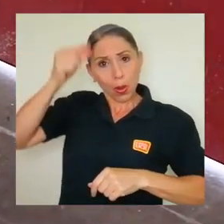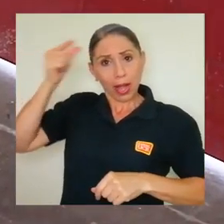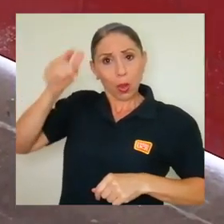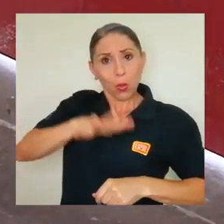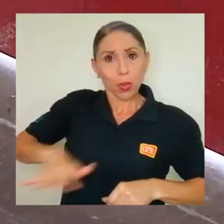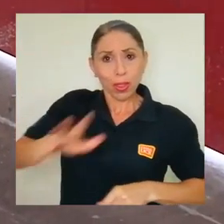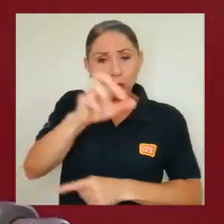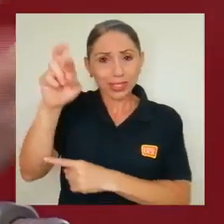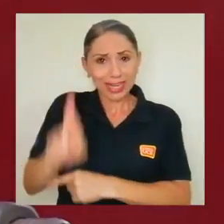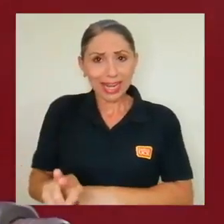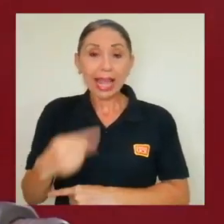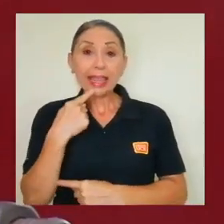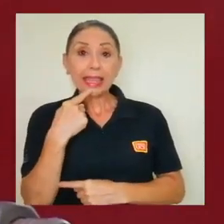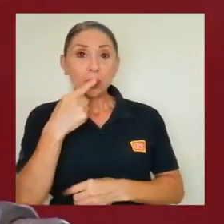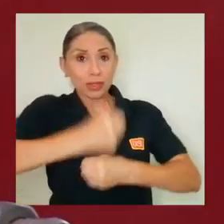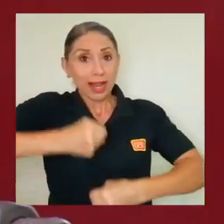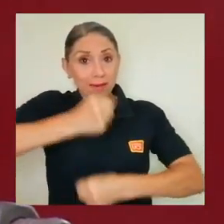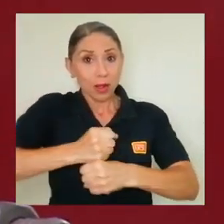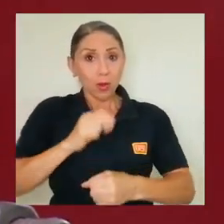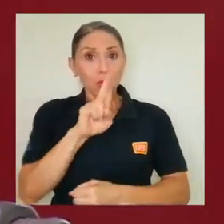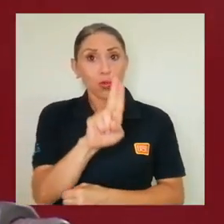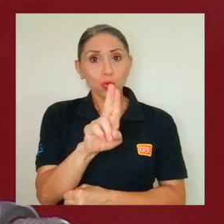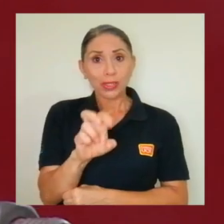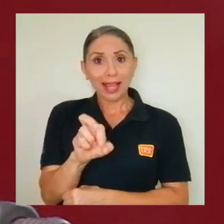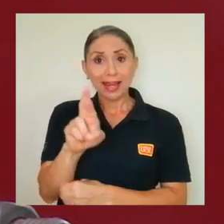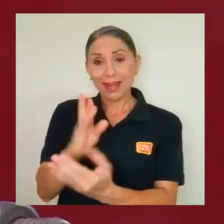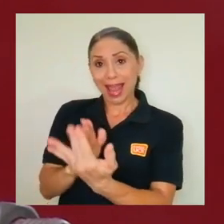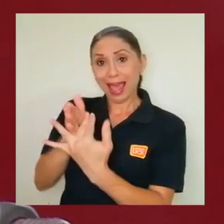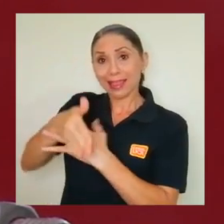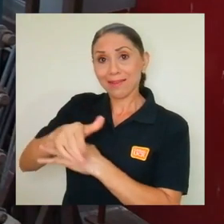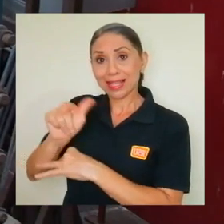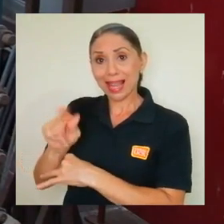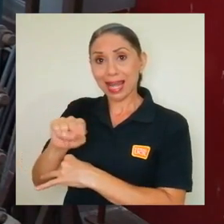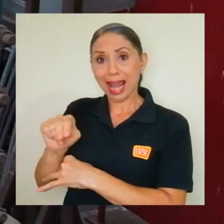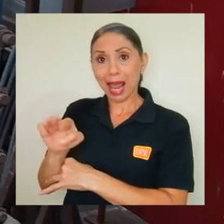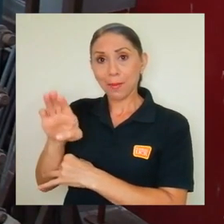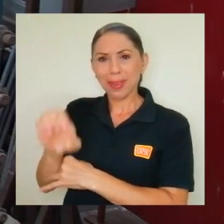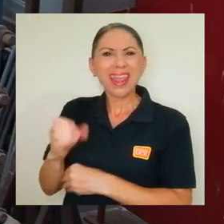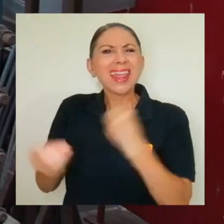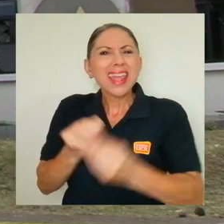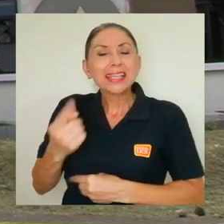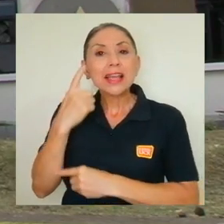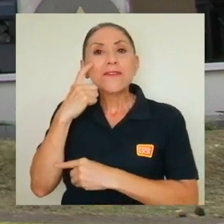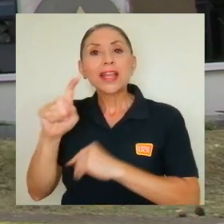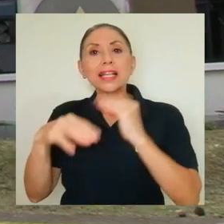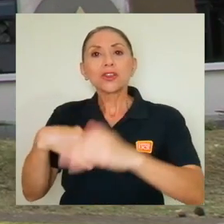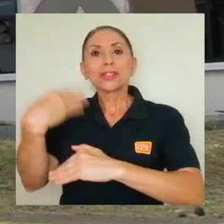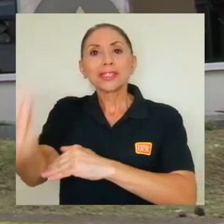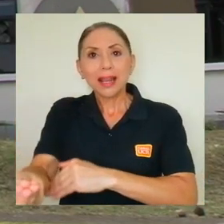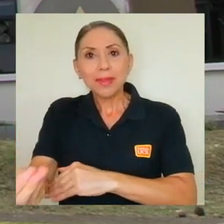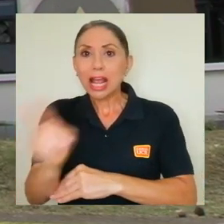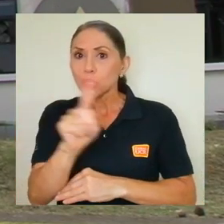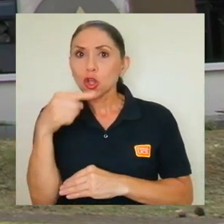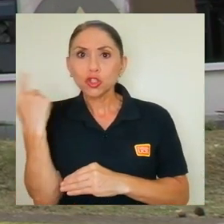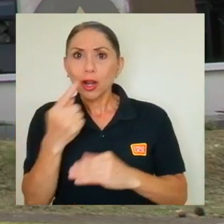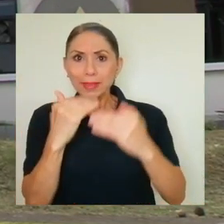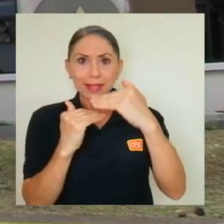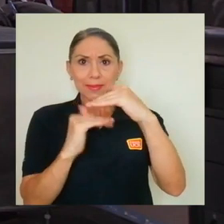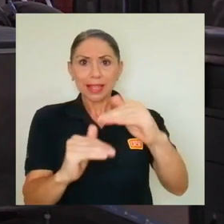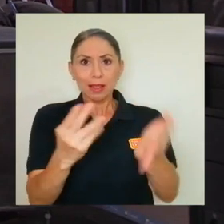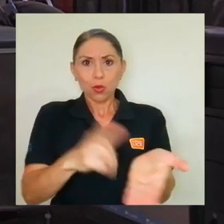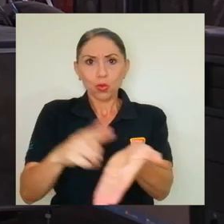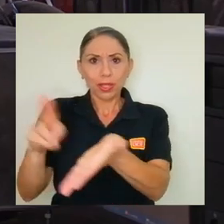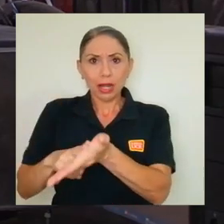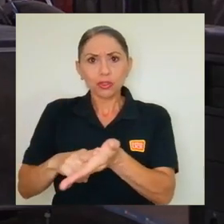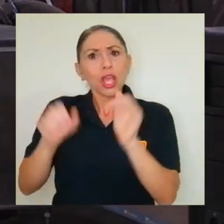República destacó que la labor que realiza la UCR a través de esta dependencia es una fiscalización externa que trasciende los contratos de mérito y que